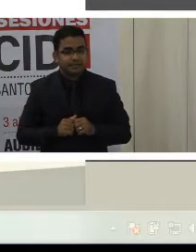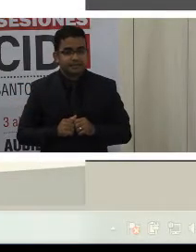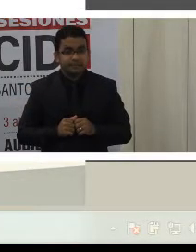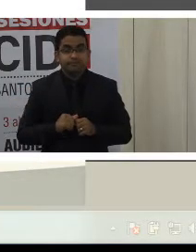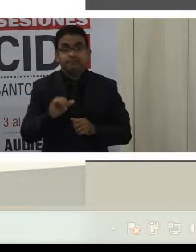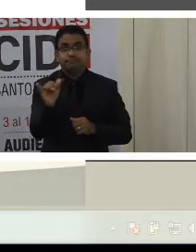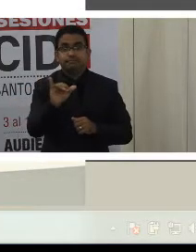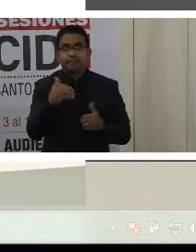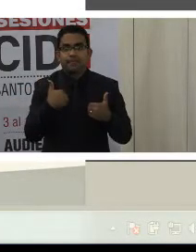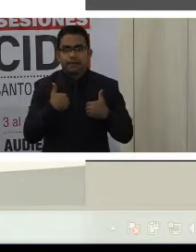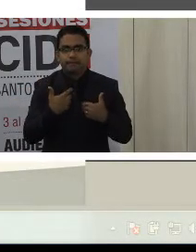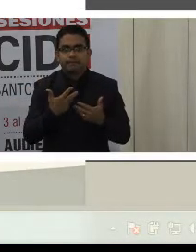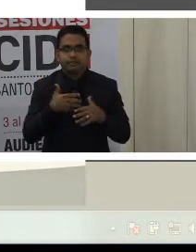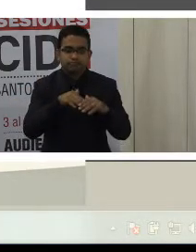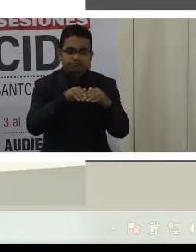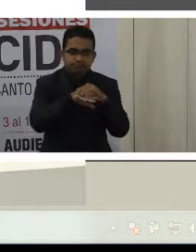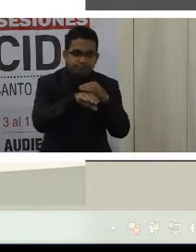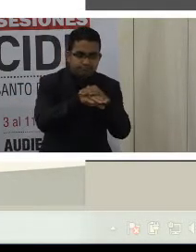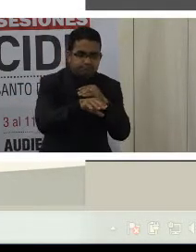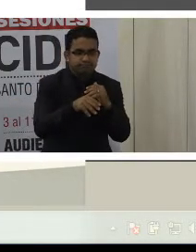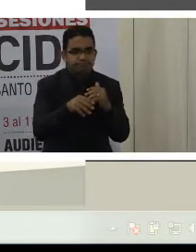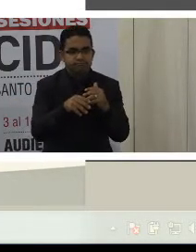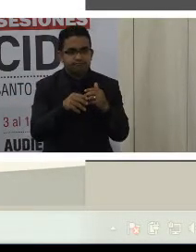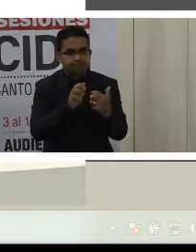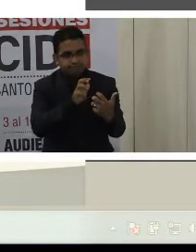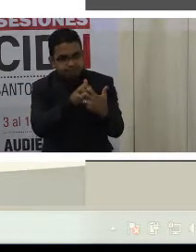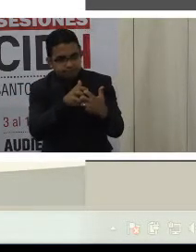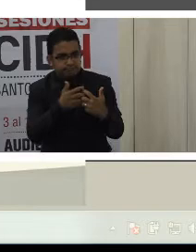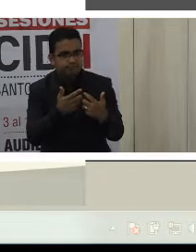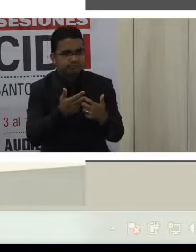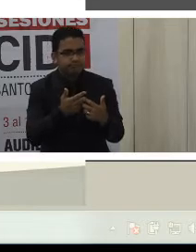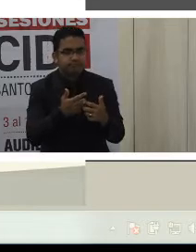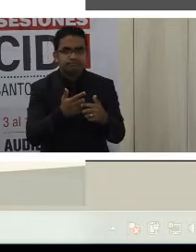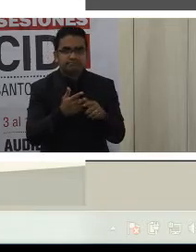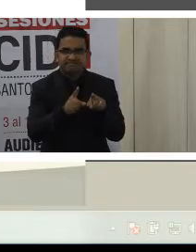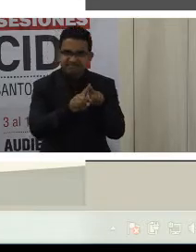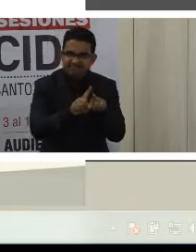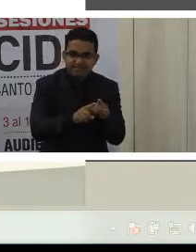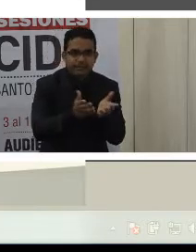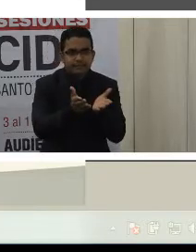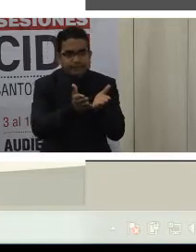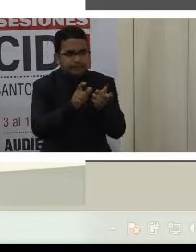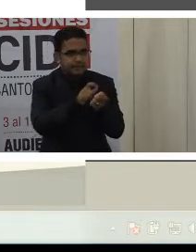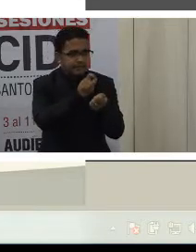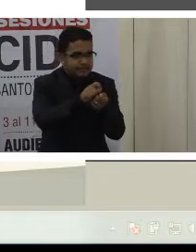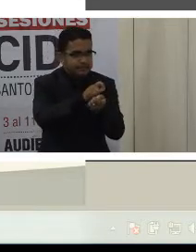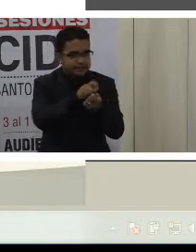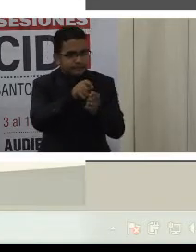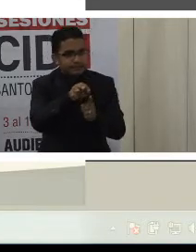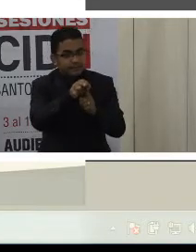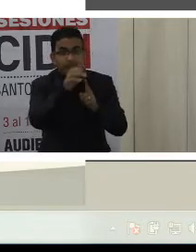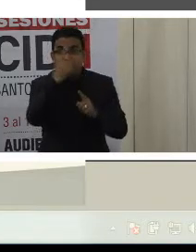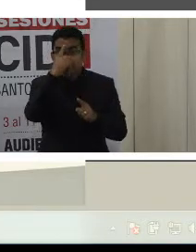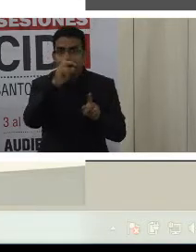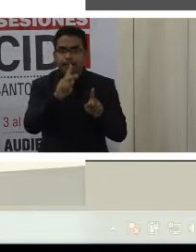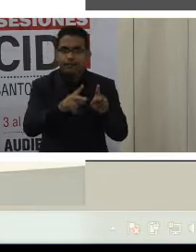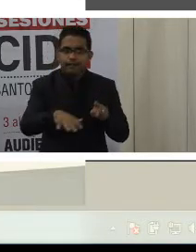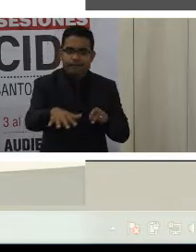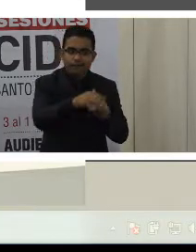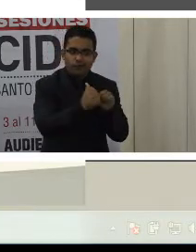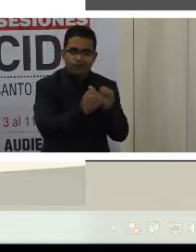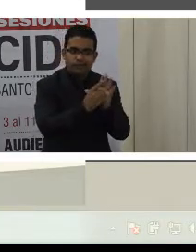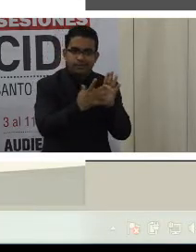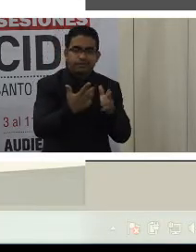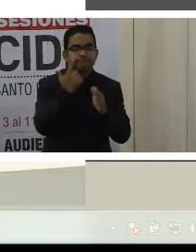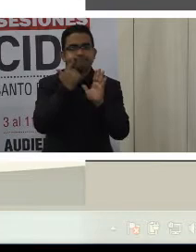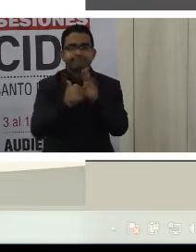establecido criterios de accesibilidad y construcción de estaciones de trenes y servicios específicos para personas con discapacidad en el